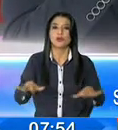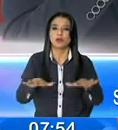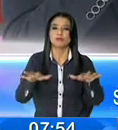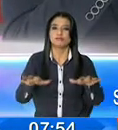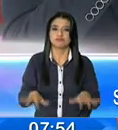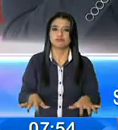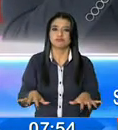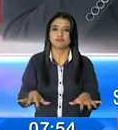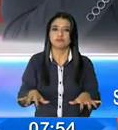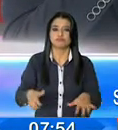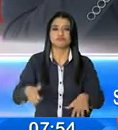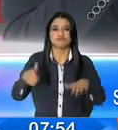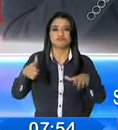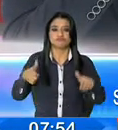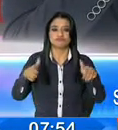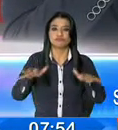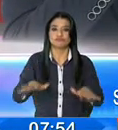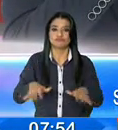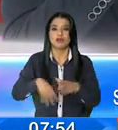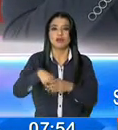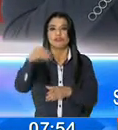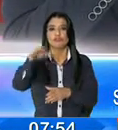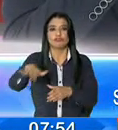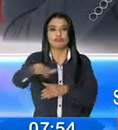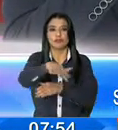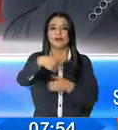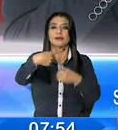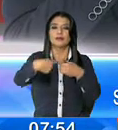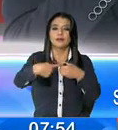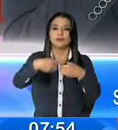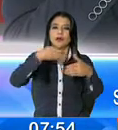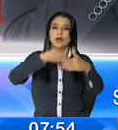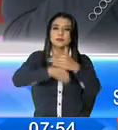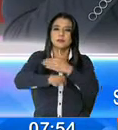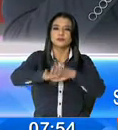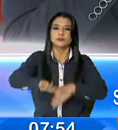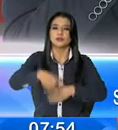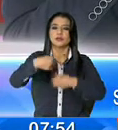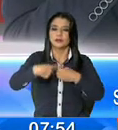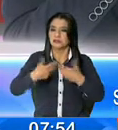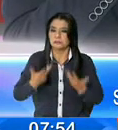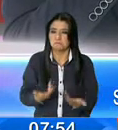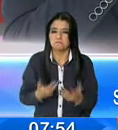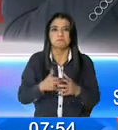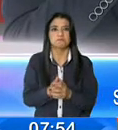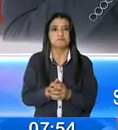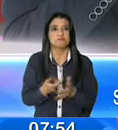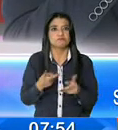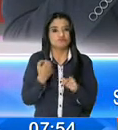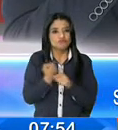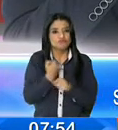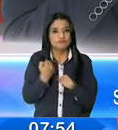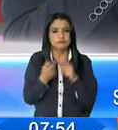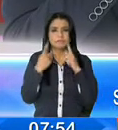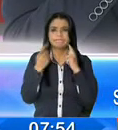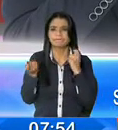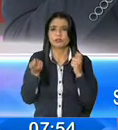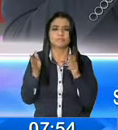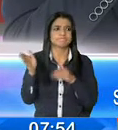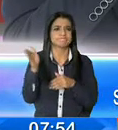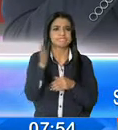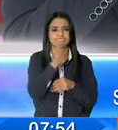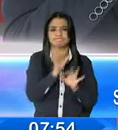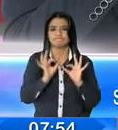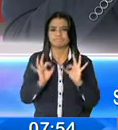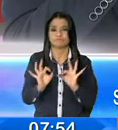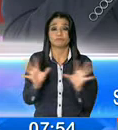de mando unificado a las afueras de Quito, de los accesos de Quito. Hemos también trabajado en macros operativos dentro de todo